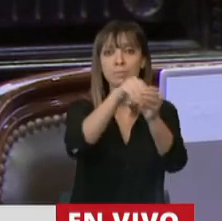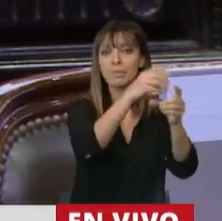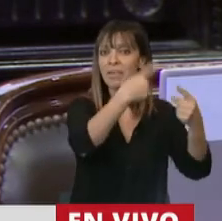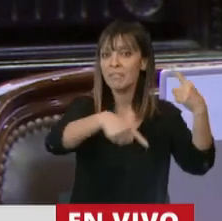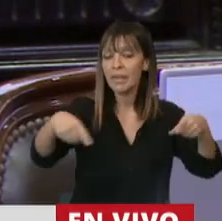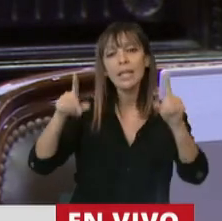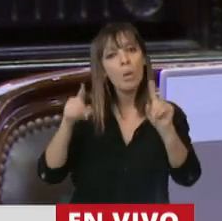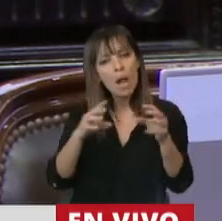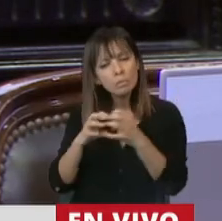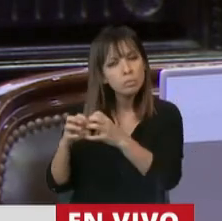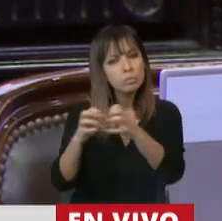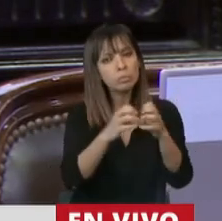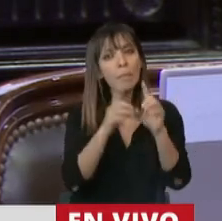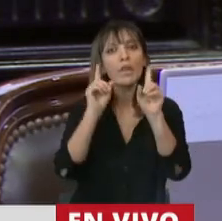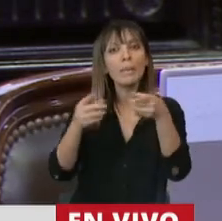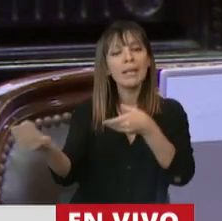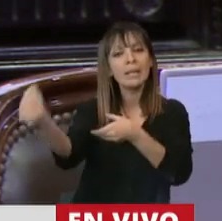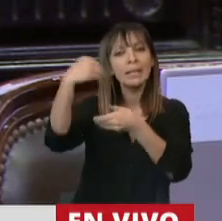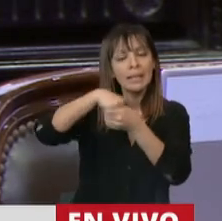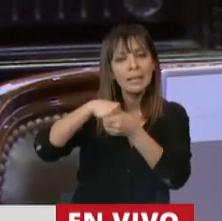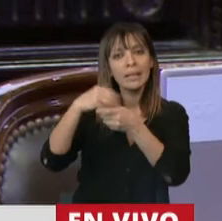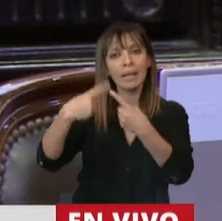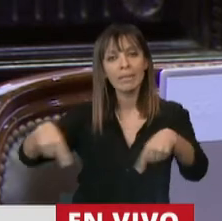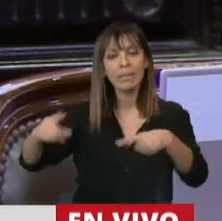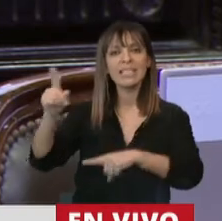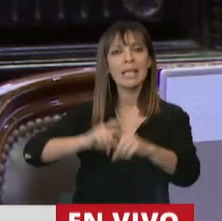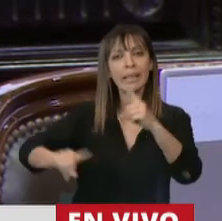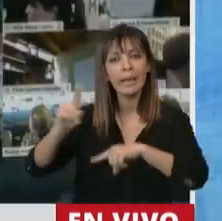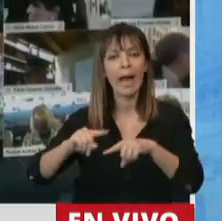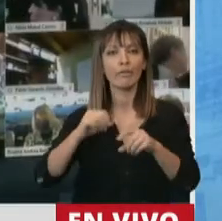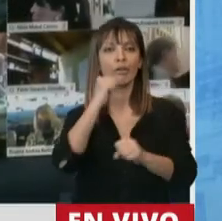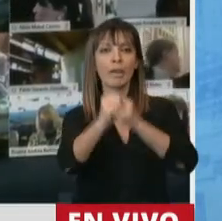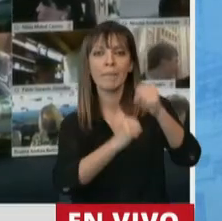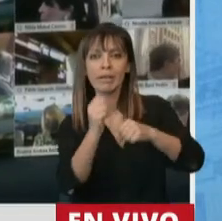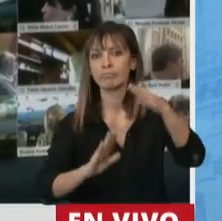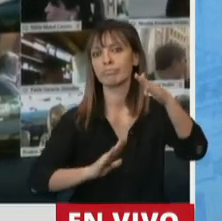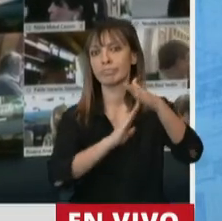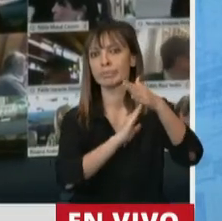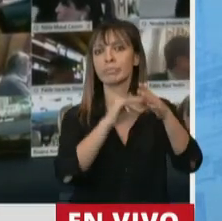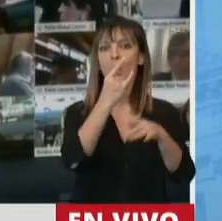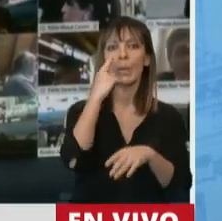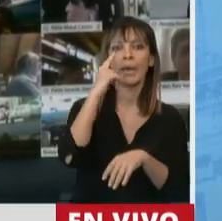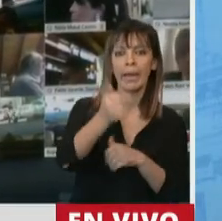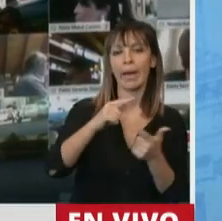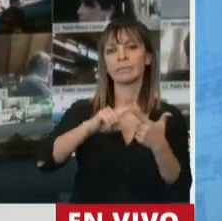articular con actores sindicales, con entidades gremiales empresarias como la UIA, como CAME,